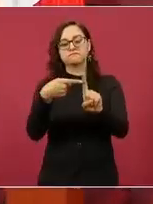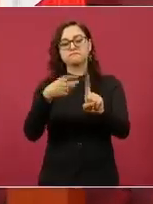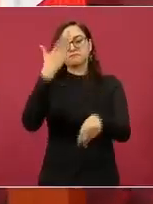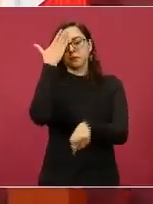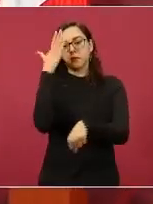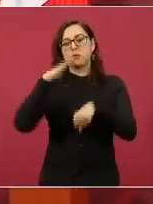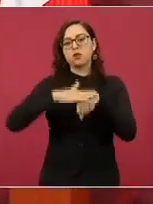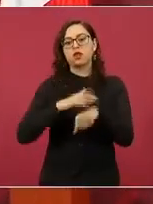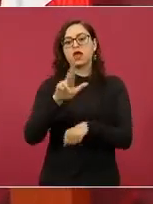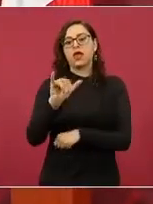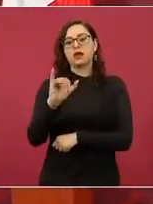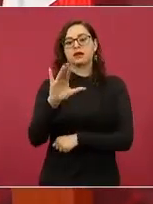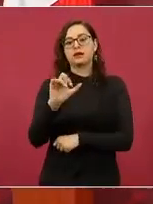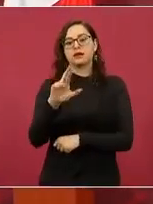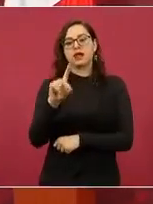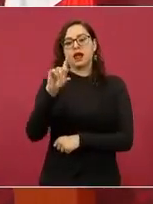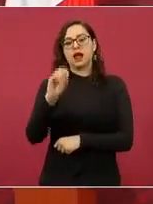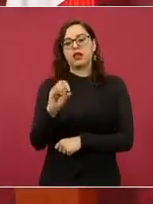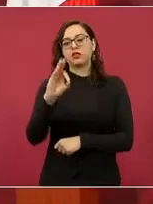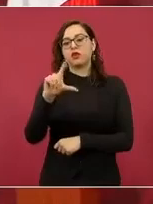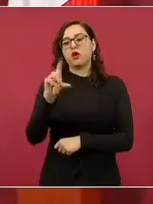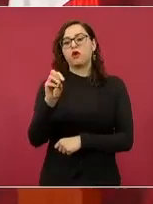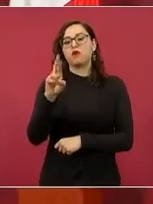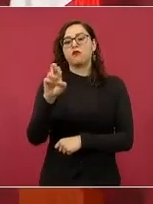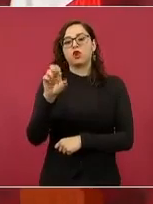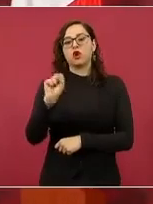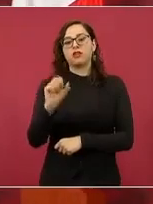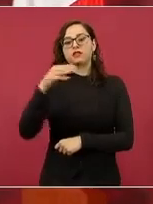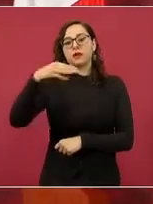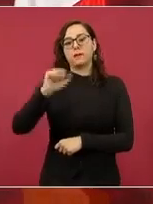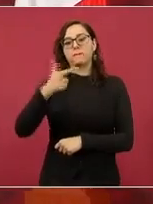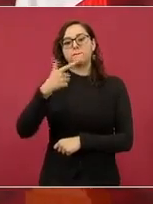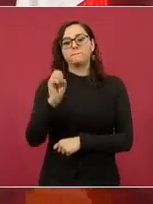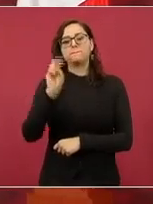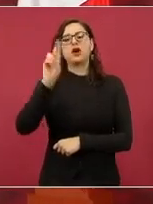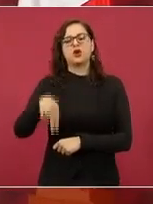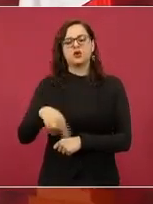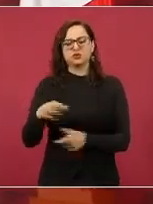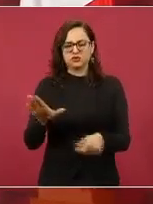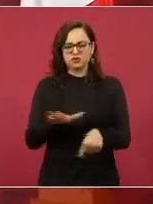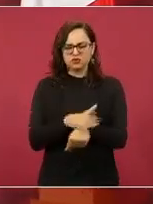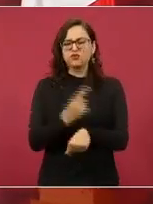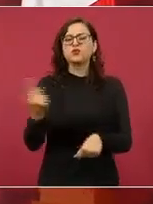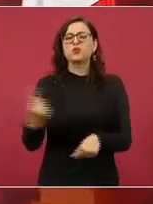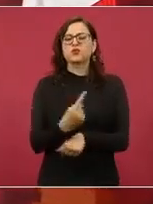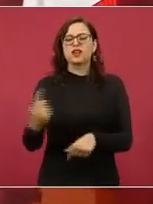porque hace 100 años fue,